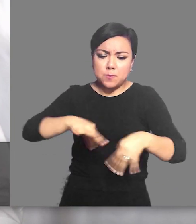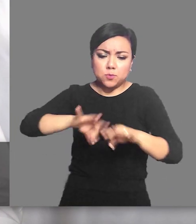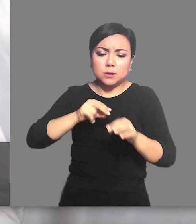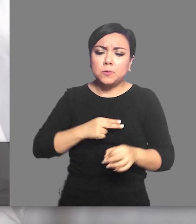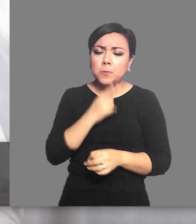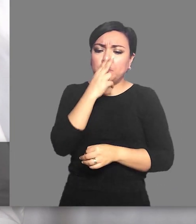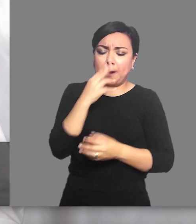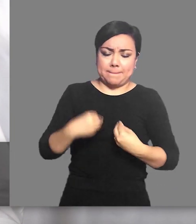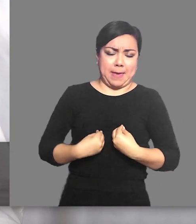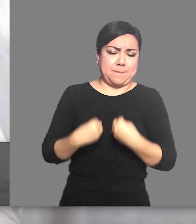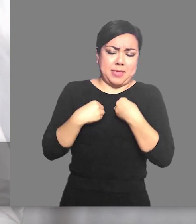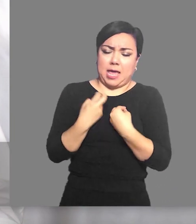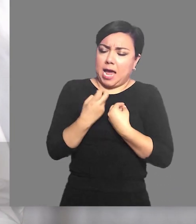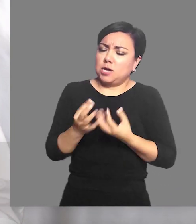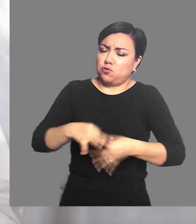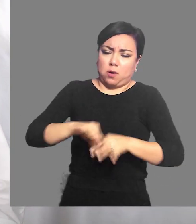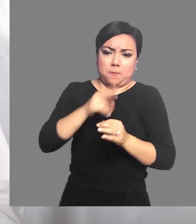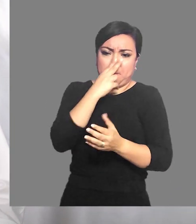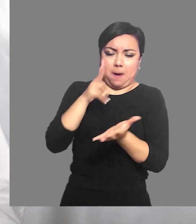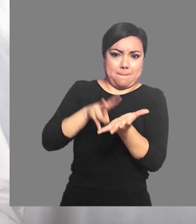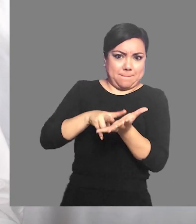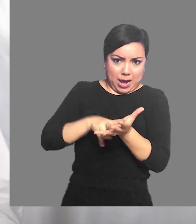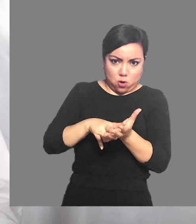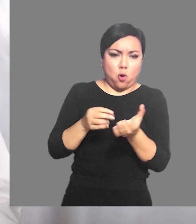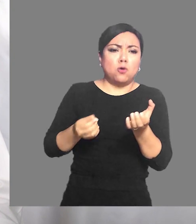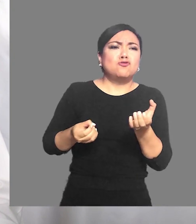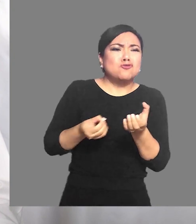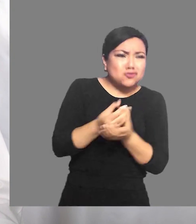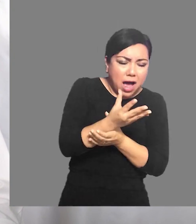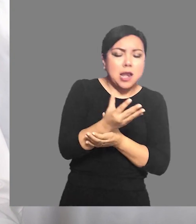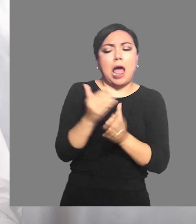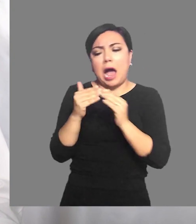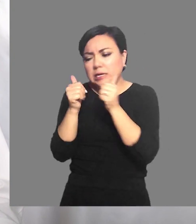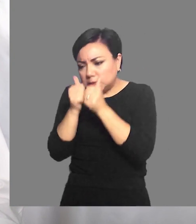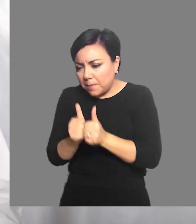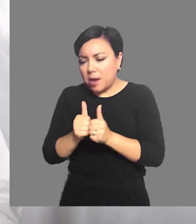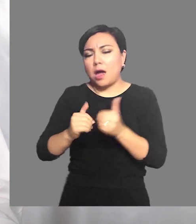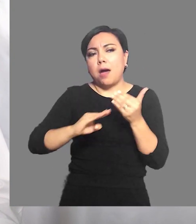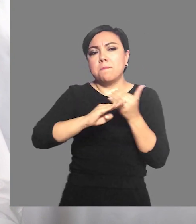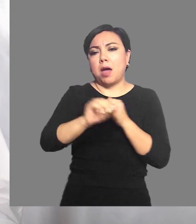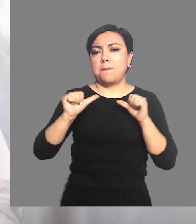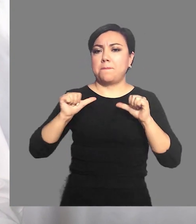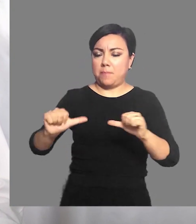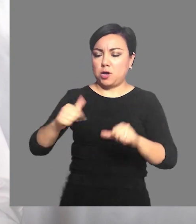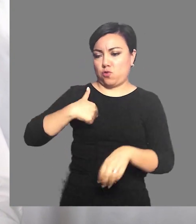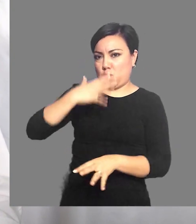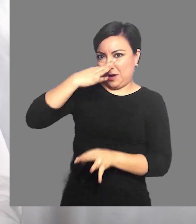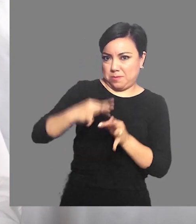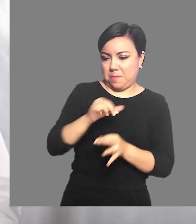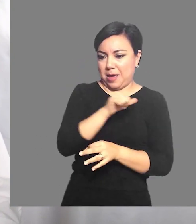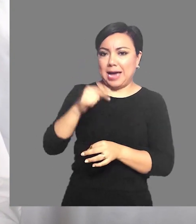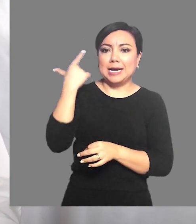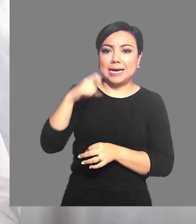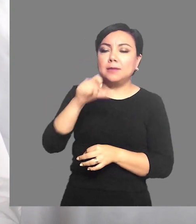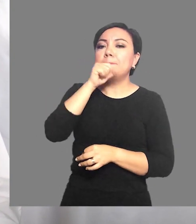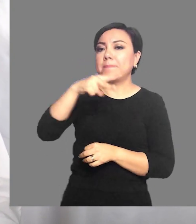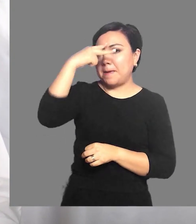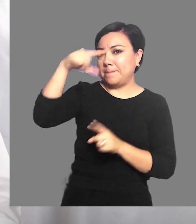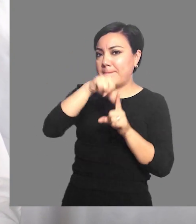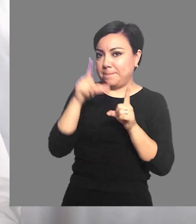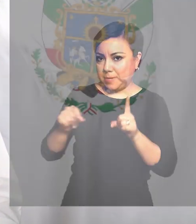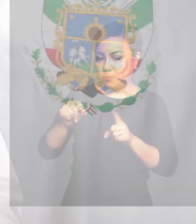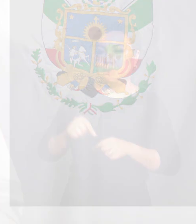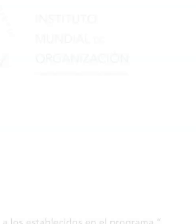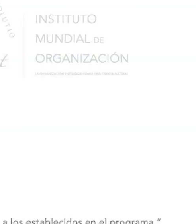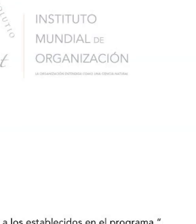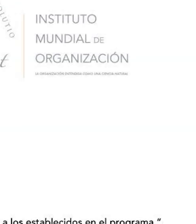Lo más importante es continuar con nuestras vidas. Lo más importante es vivir sin contagiarnos. Asume tu compromiso con Querétaro y con